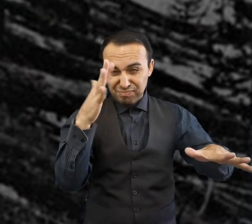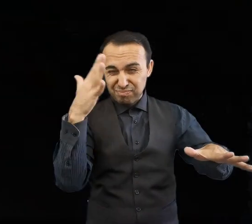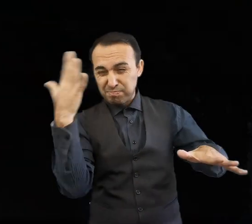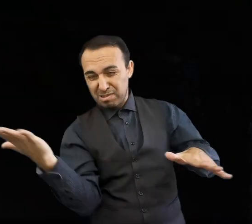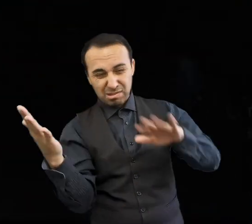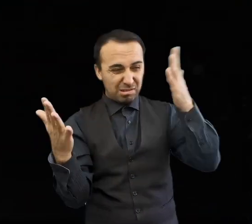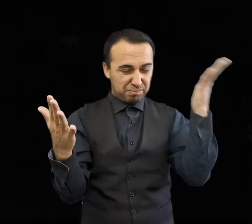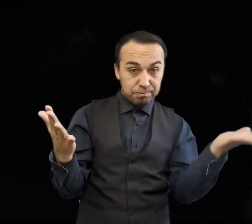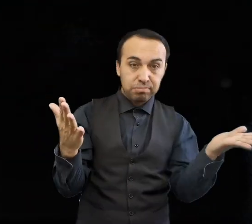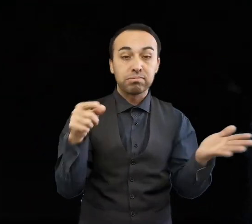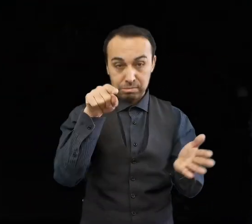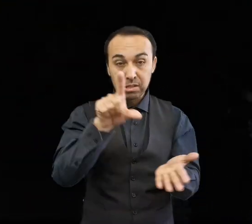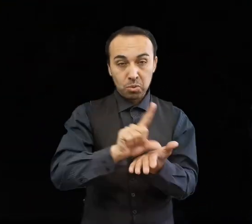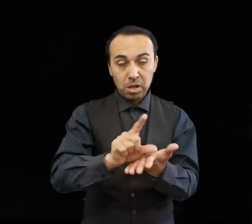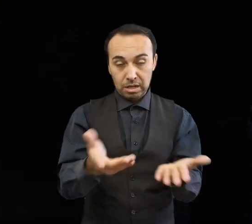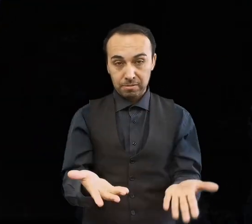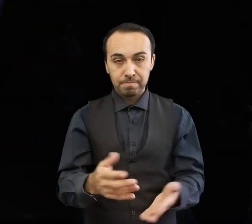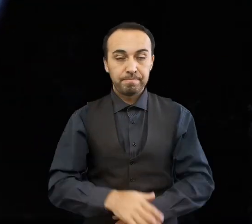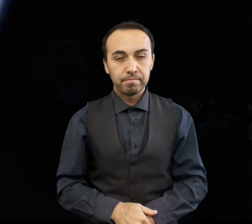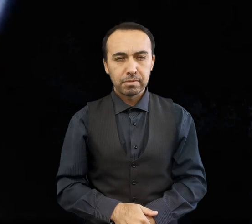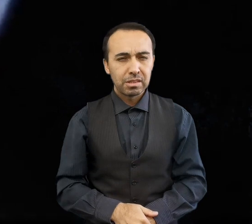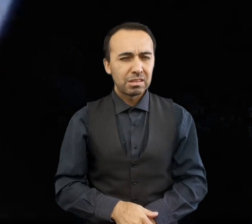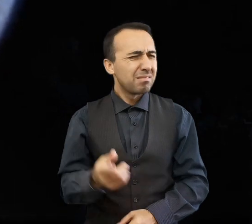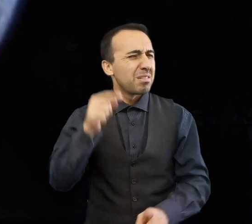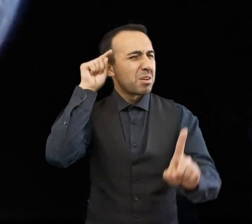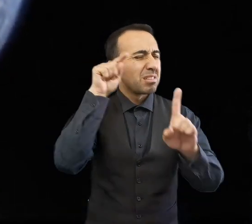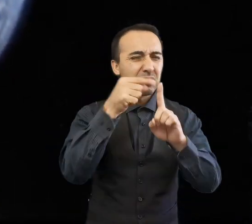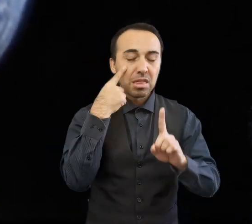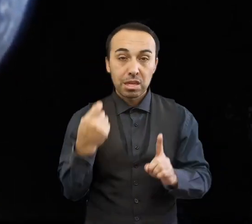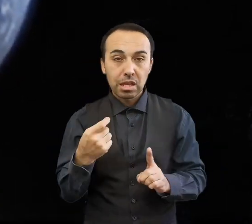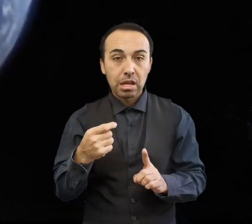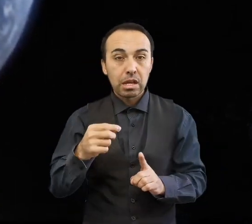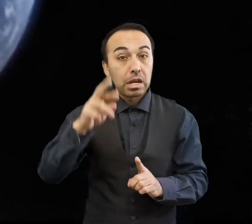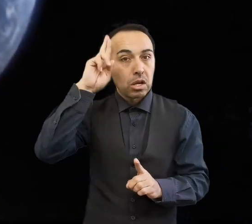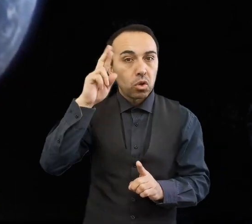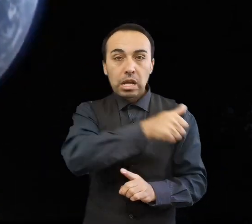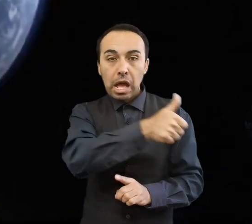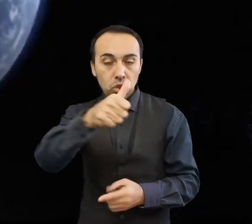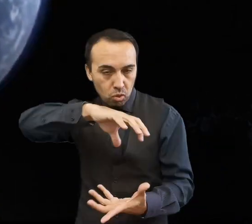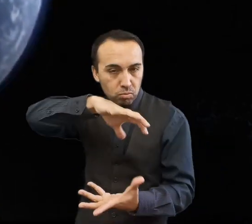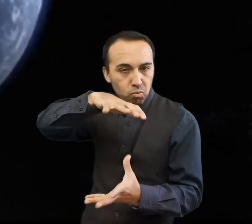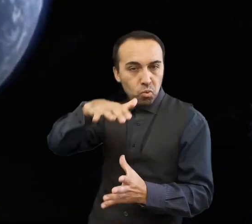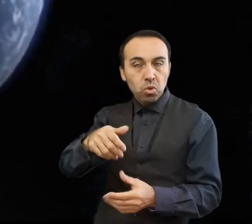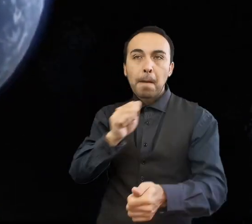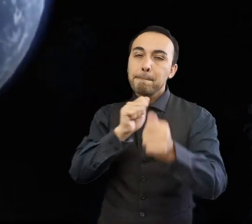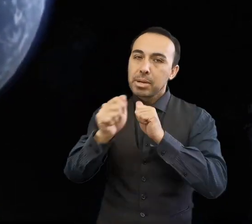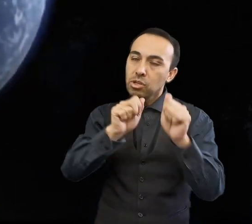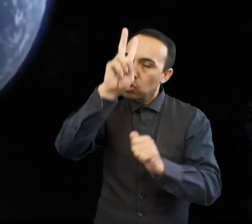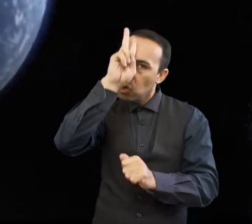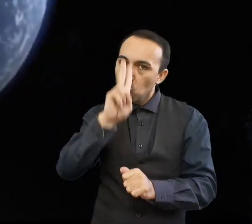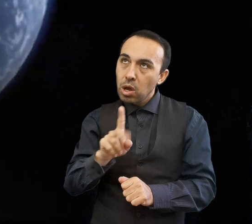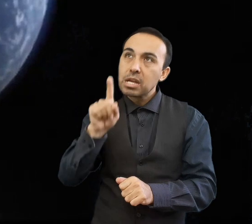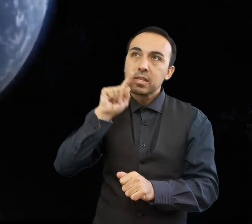¿Cuál es el objetivo de este día? Recordar a la humanidad el peligro que encierran estos eventos e incentivar a las